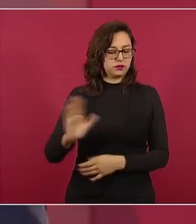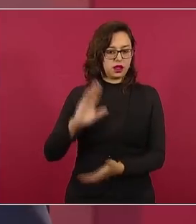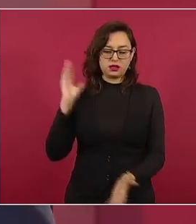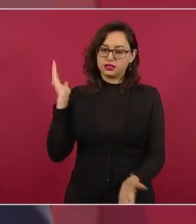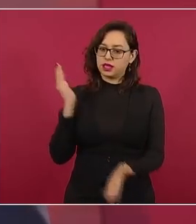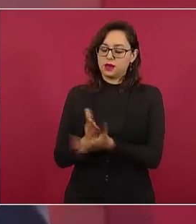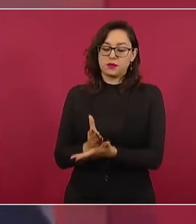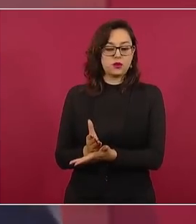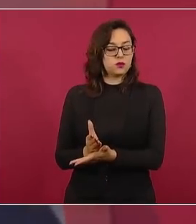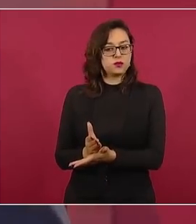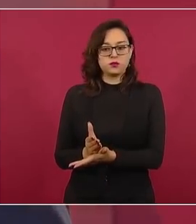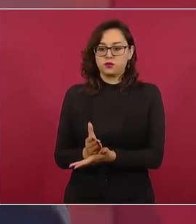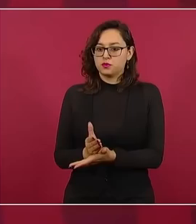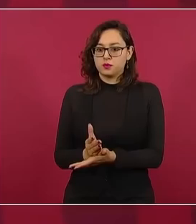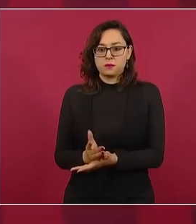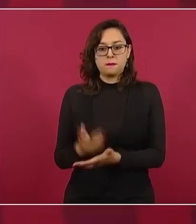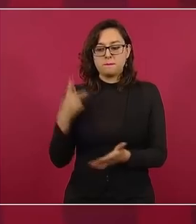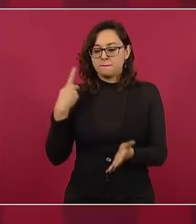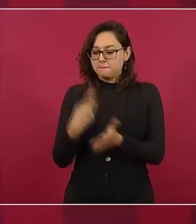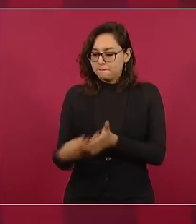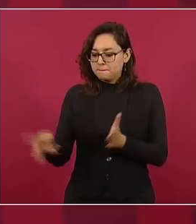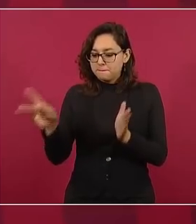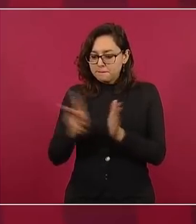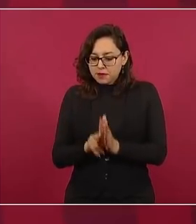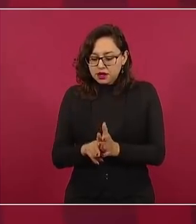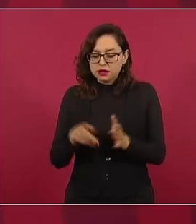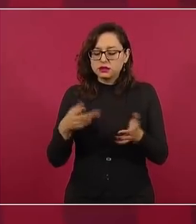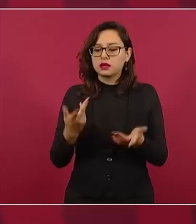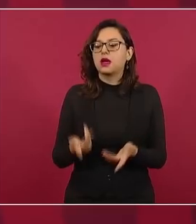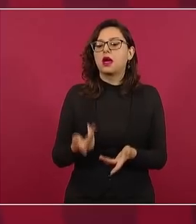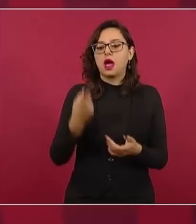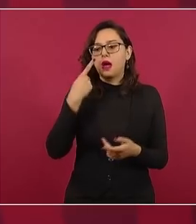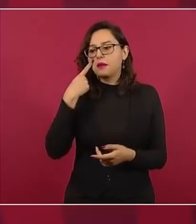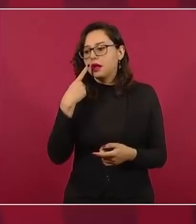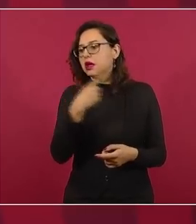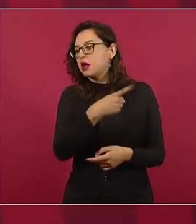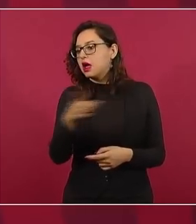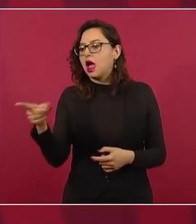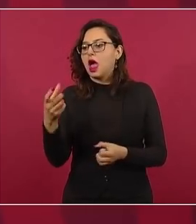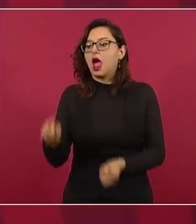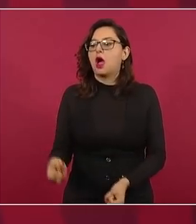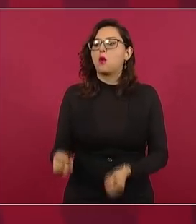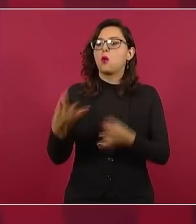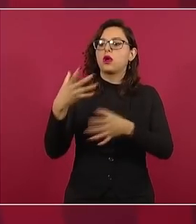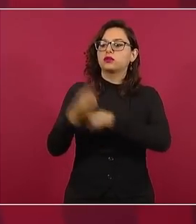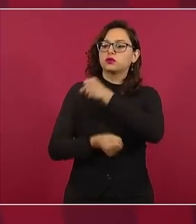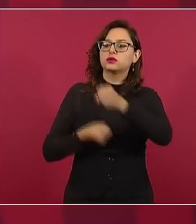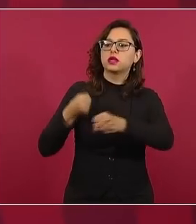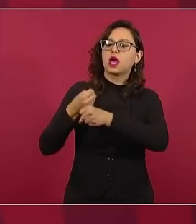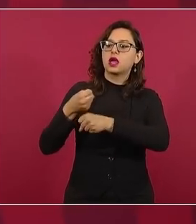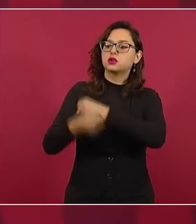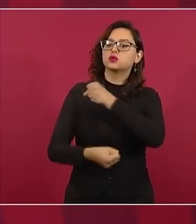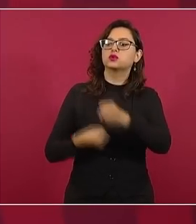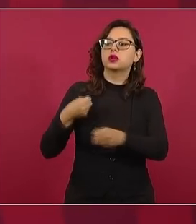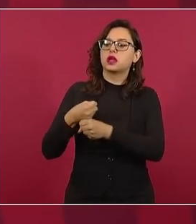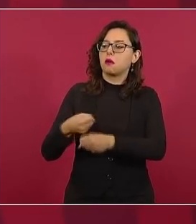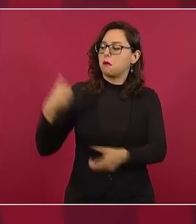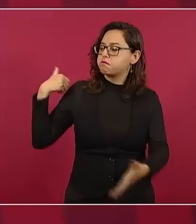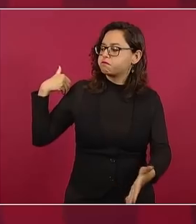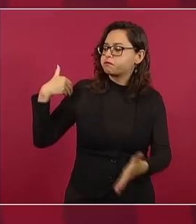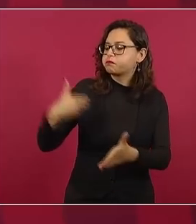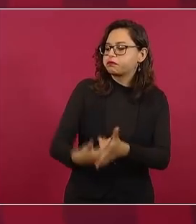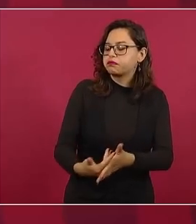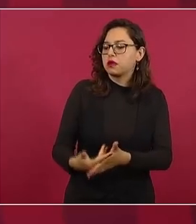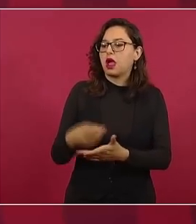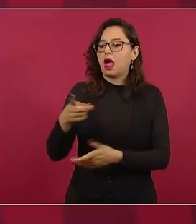se va a basificar primero al que lleva 20 años trabajando por contrato, al que